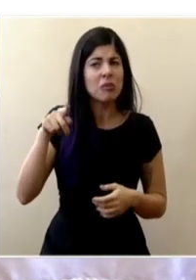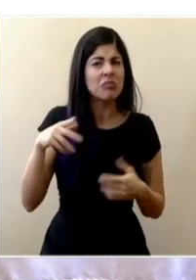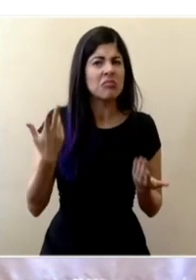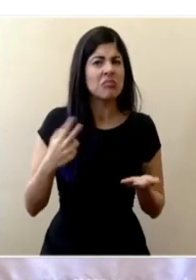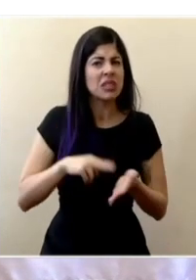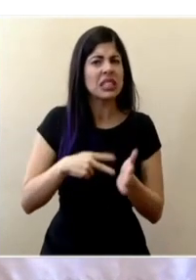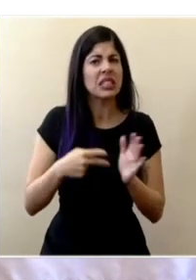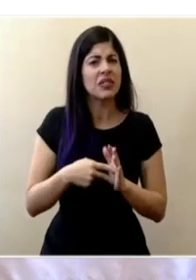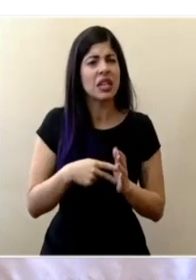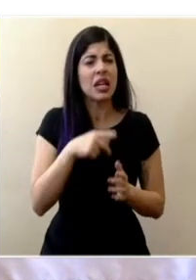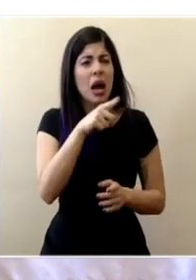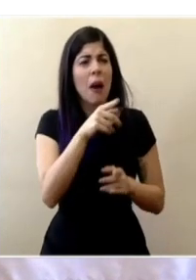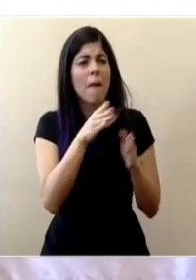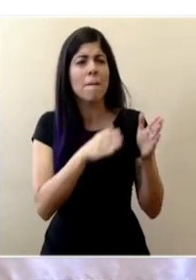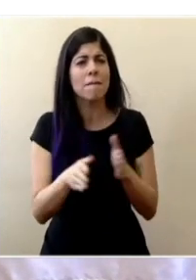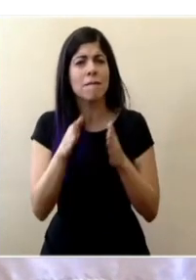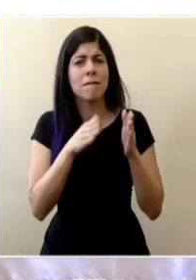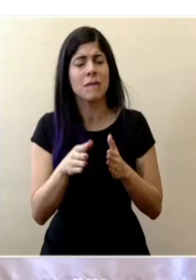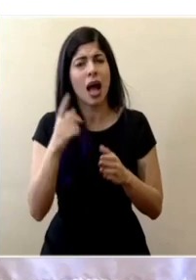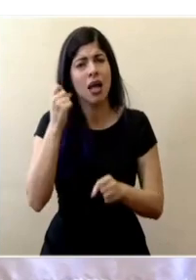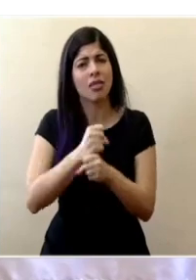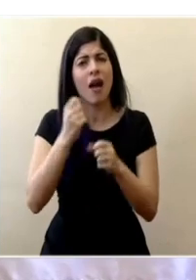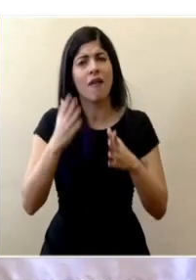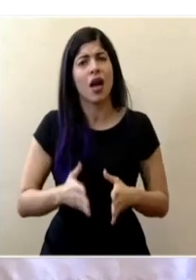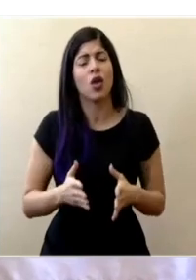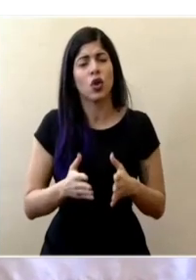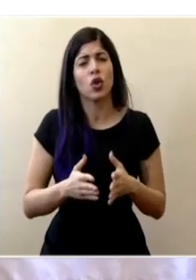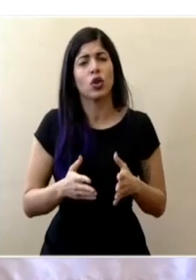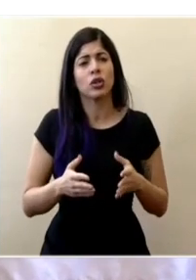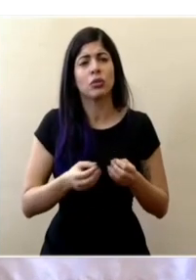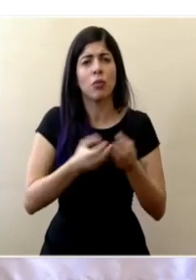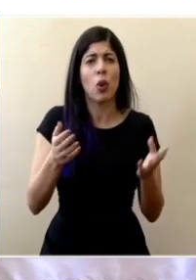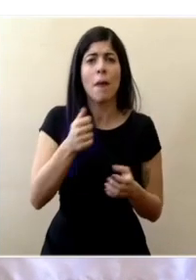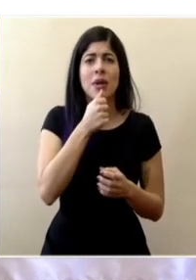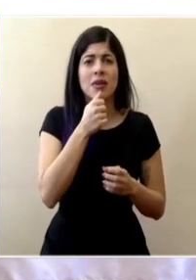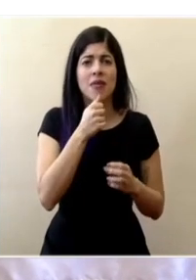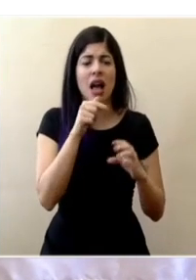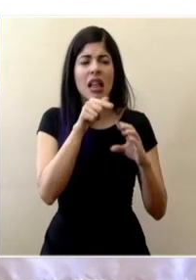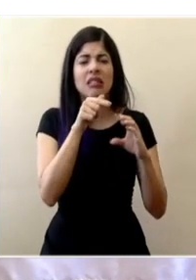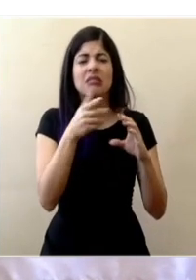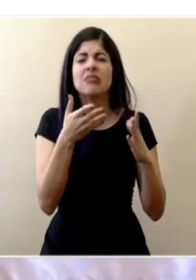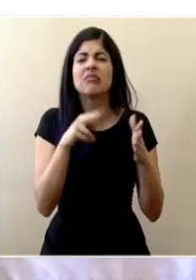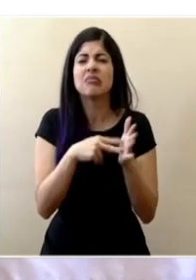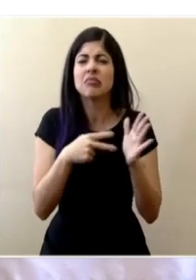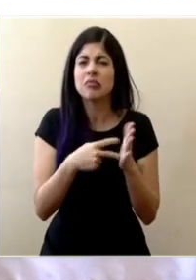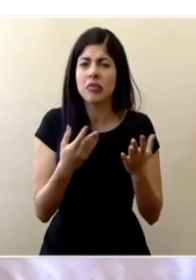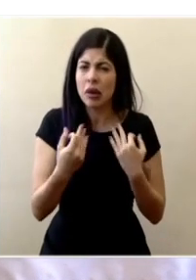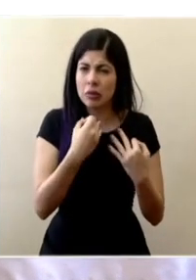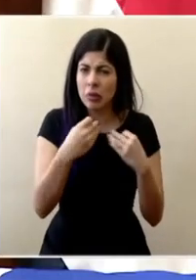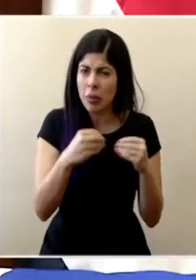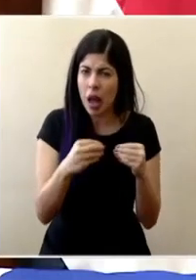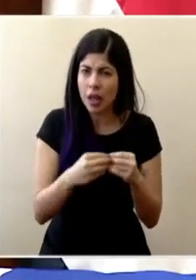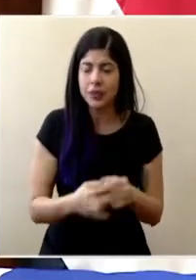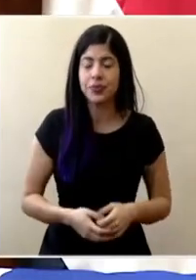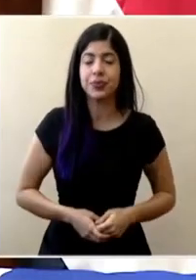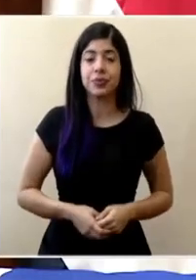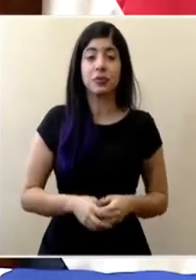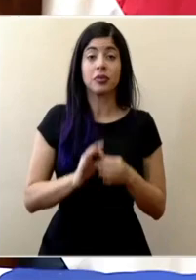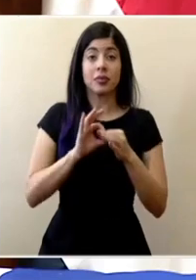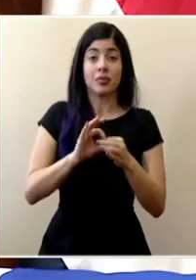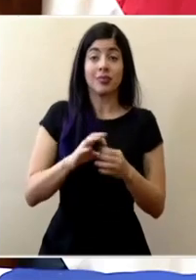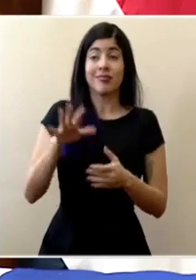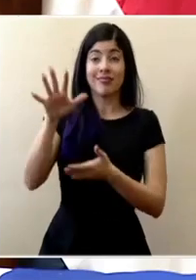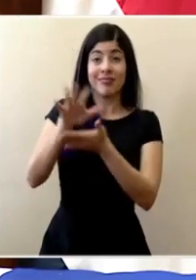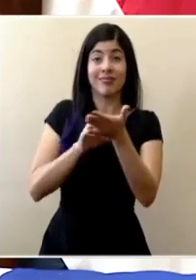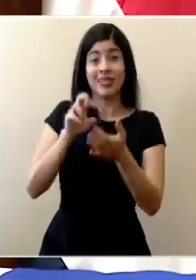el aporte solidario que se plantea para los trabajadores públicos y privados si podemos entrar más en detalle en relación con el